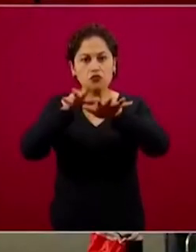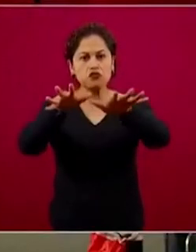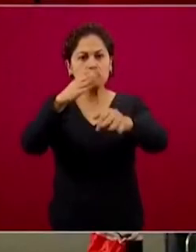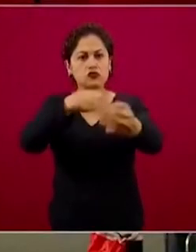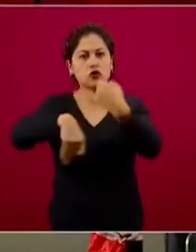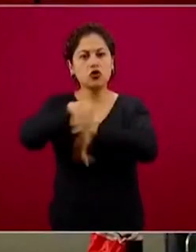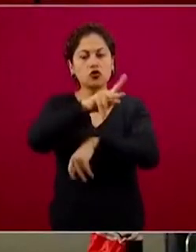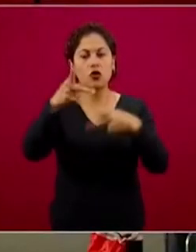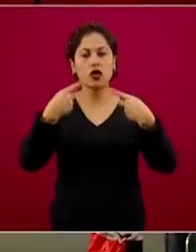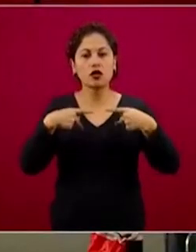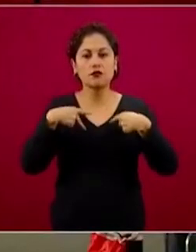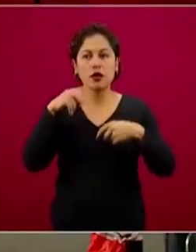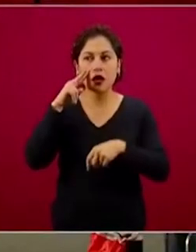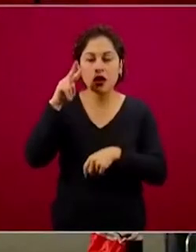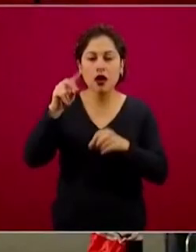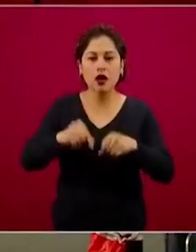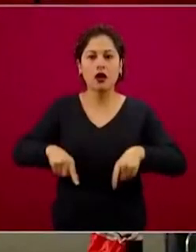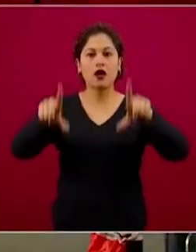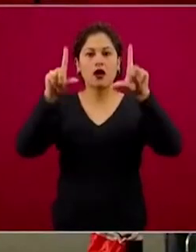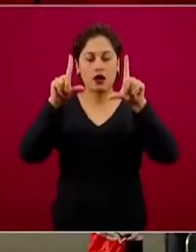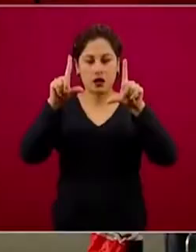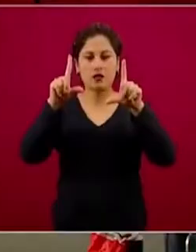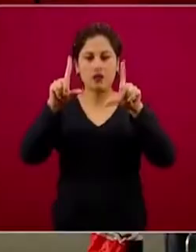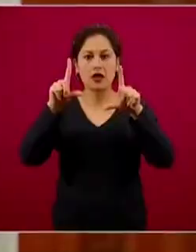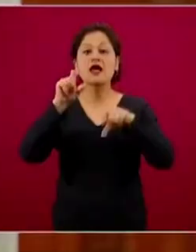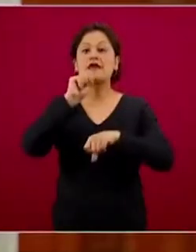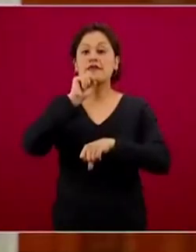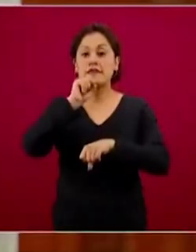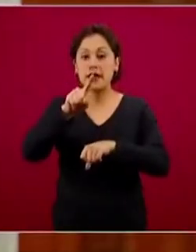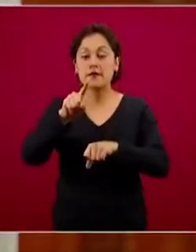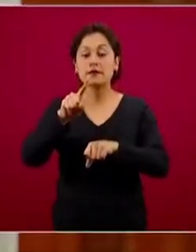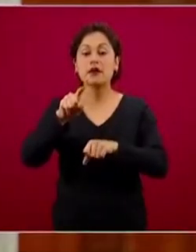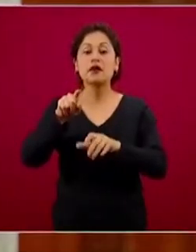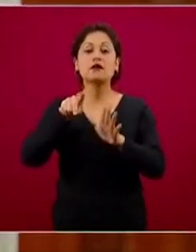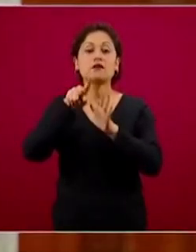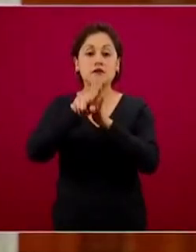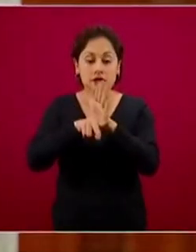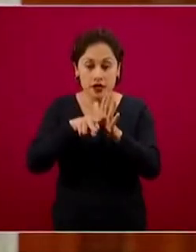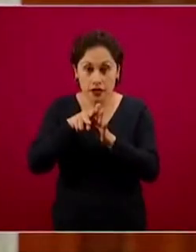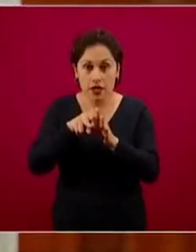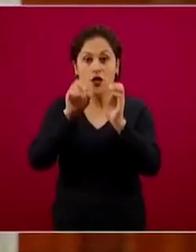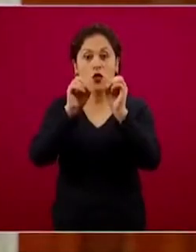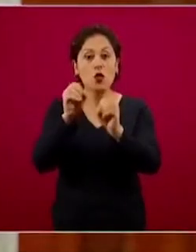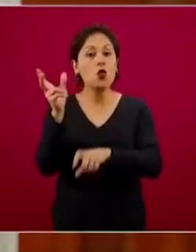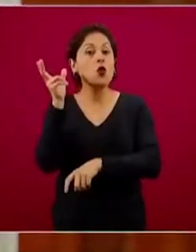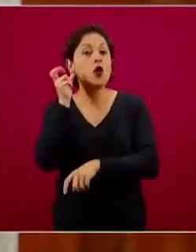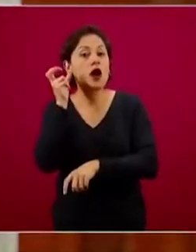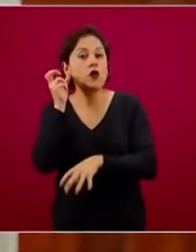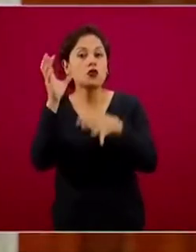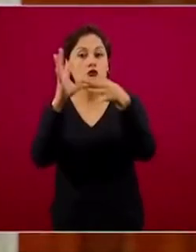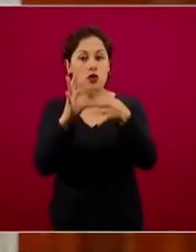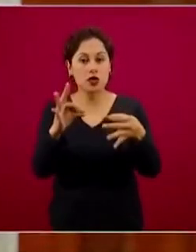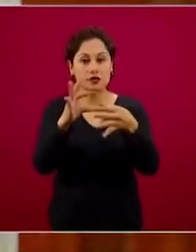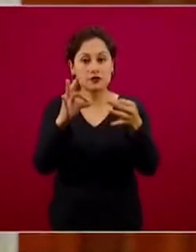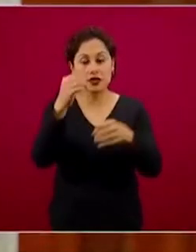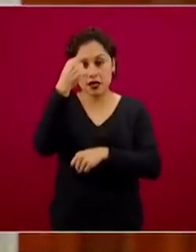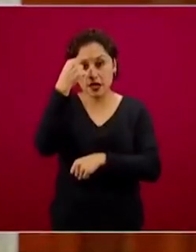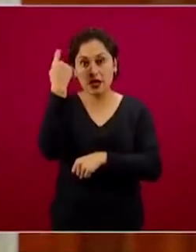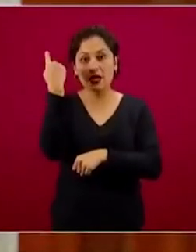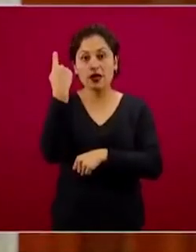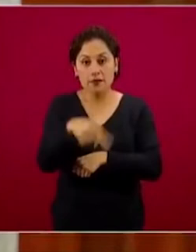explicar también con algunos videos y audios cómo es que puede funcionar este